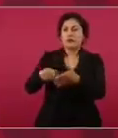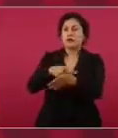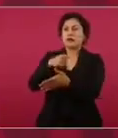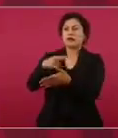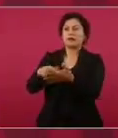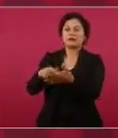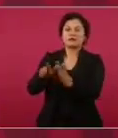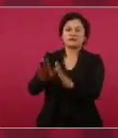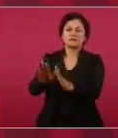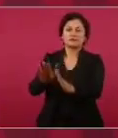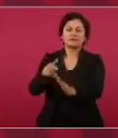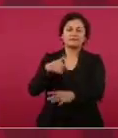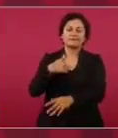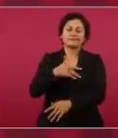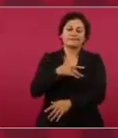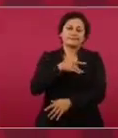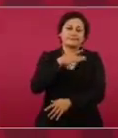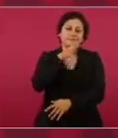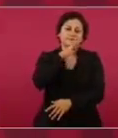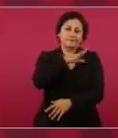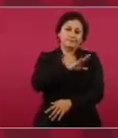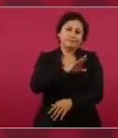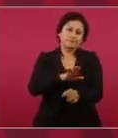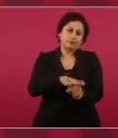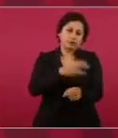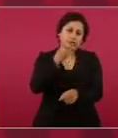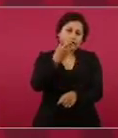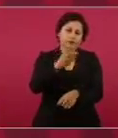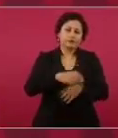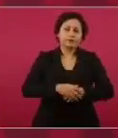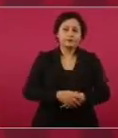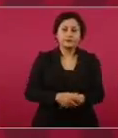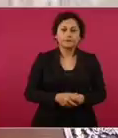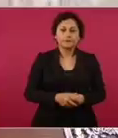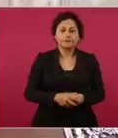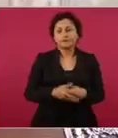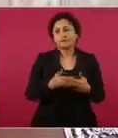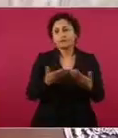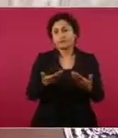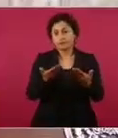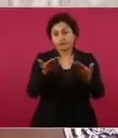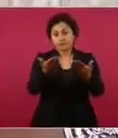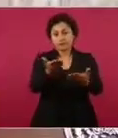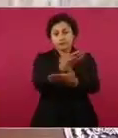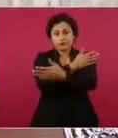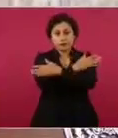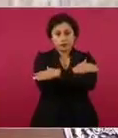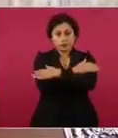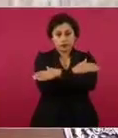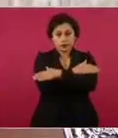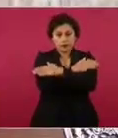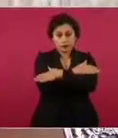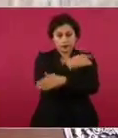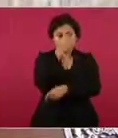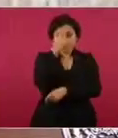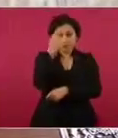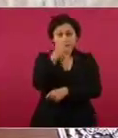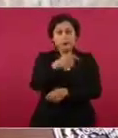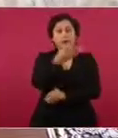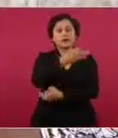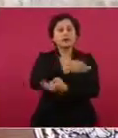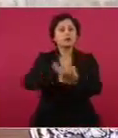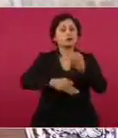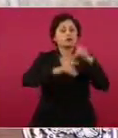Pero bueno, un abrazo a todos los